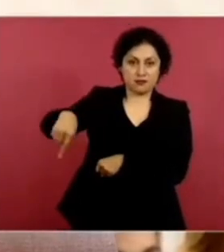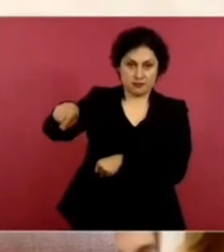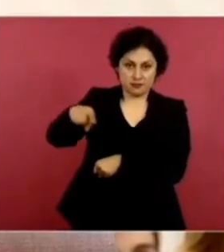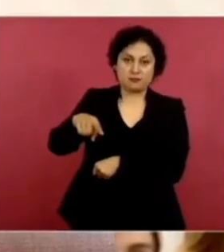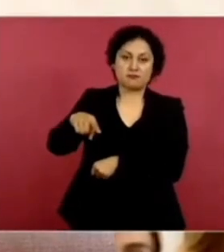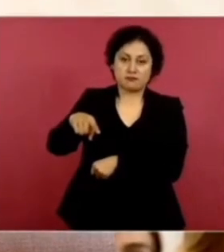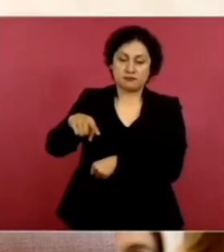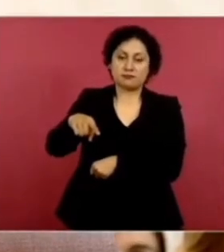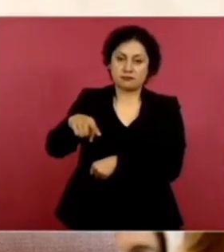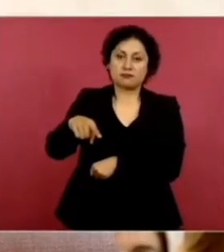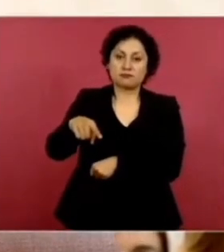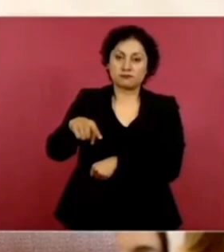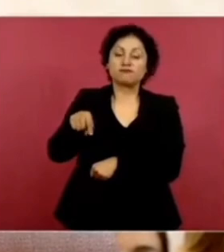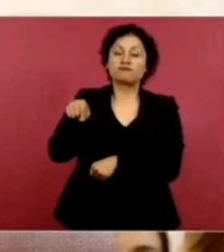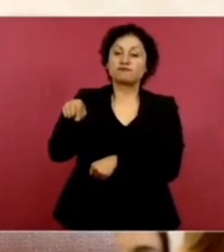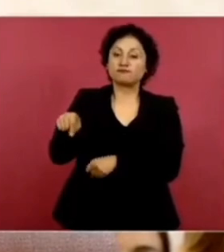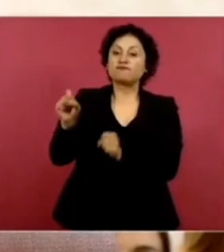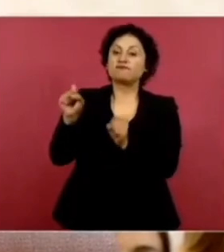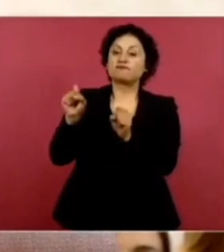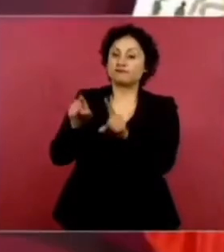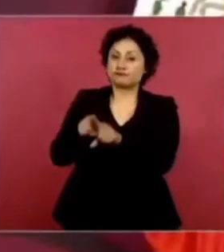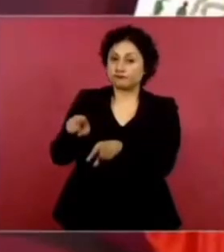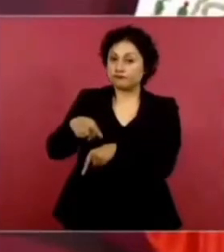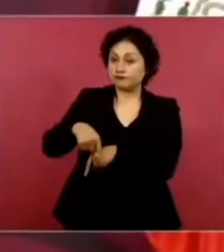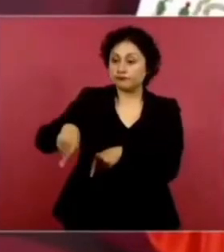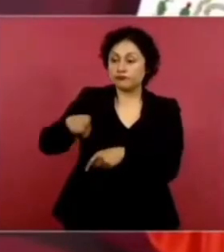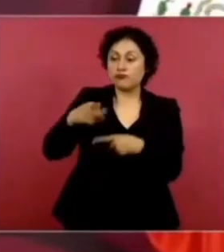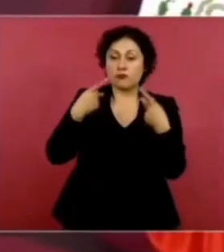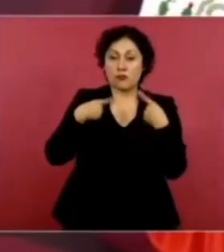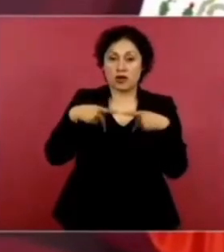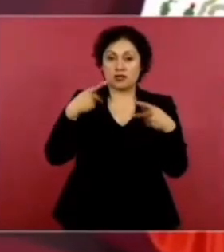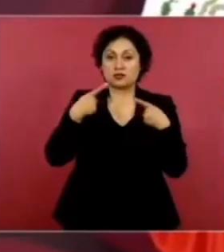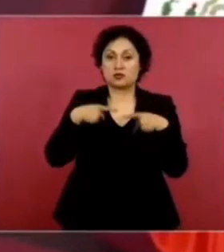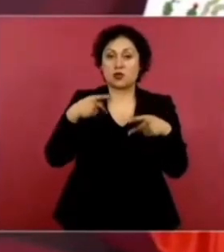De grupos. De narcotraficantes.